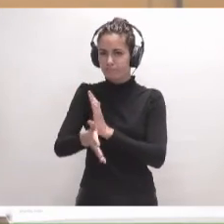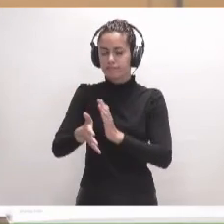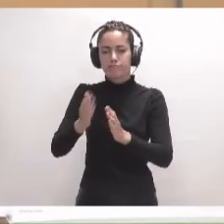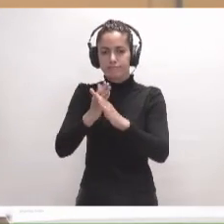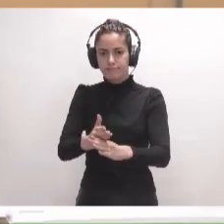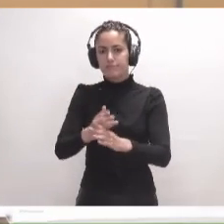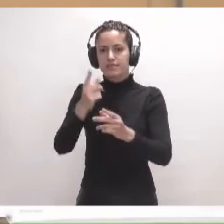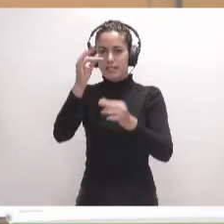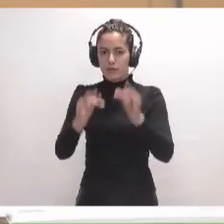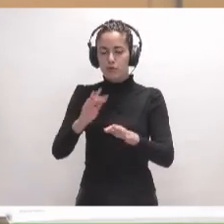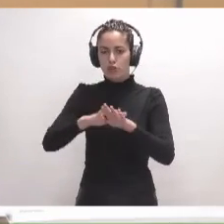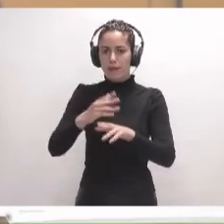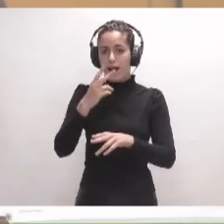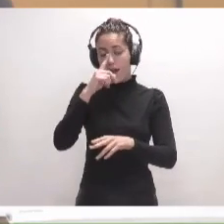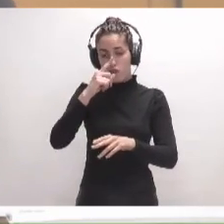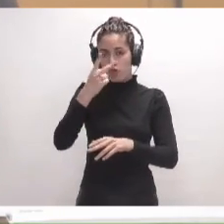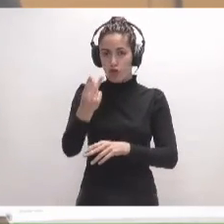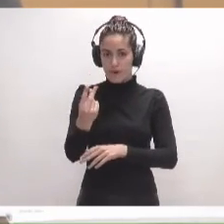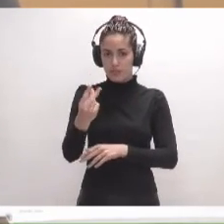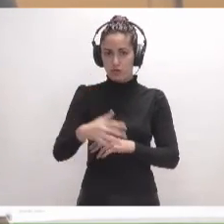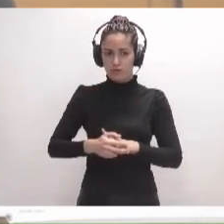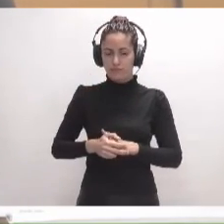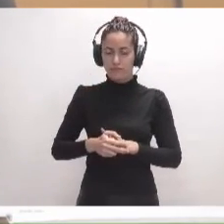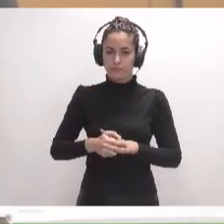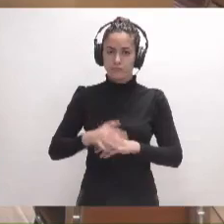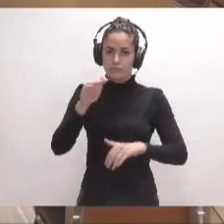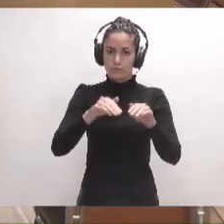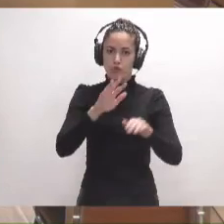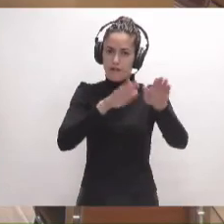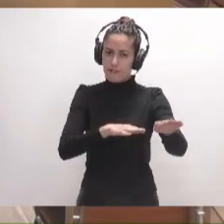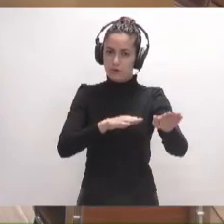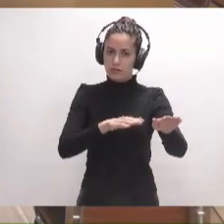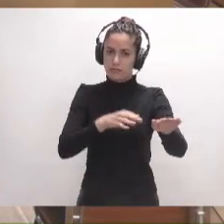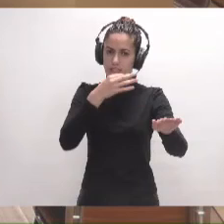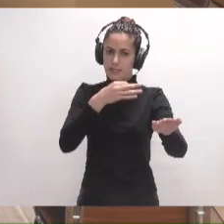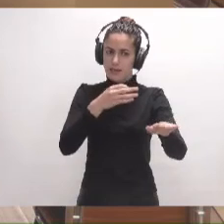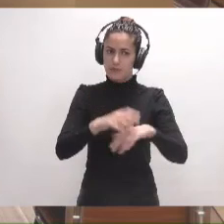presupuesto para el ejercicio 2021. votos a favor del dictamen.